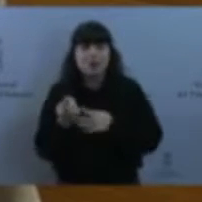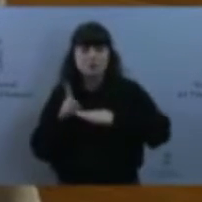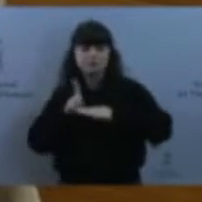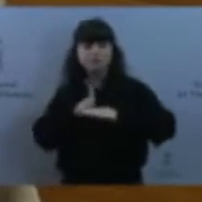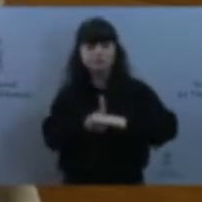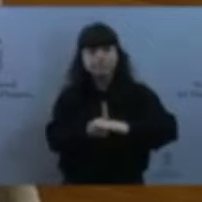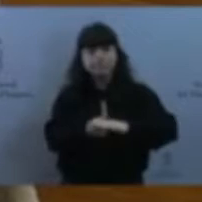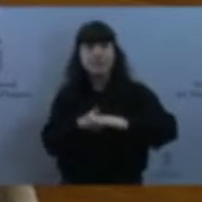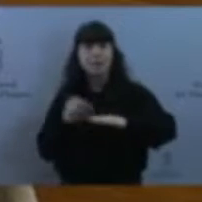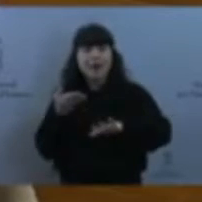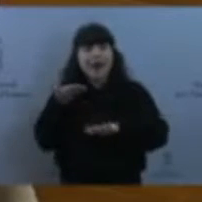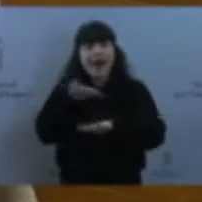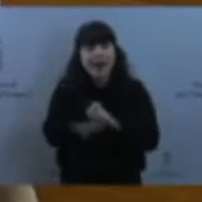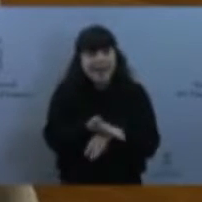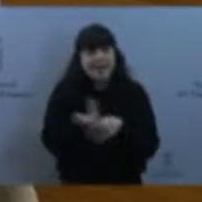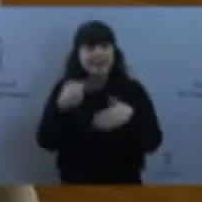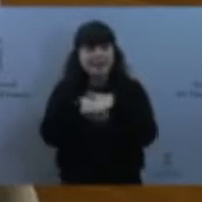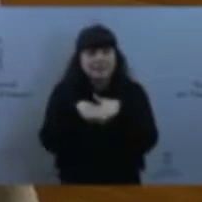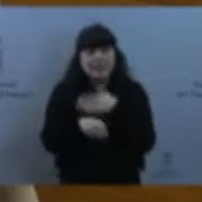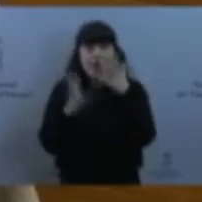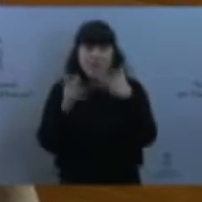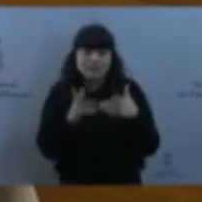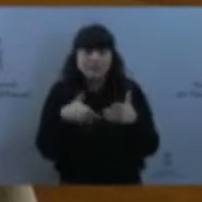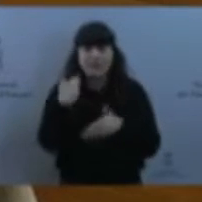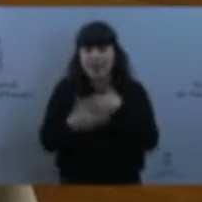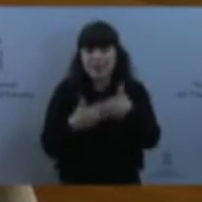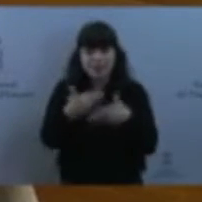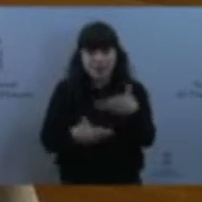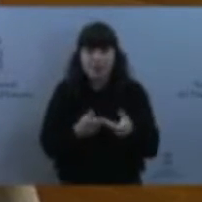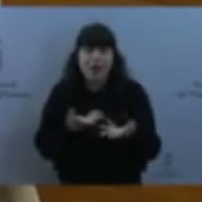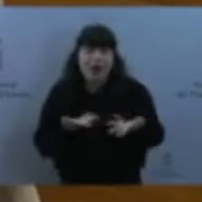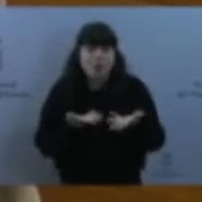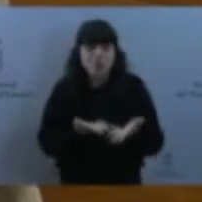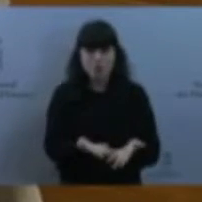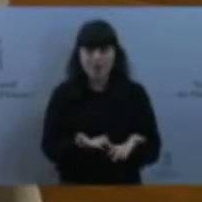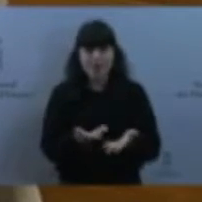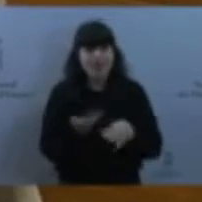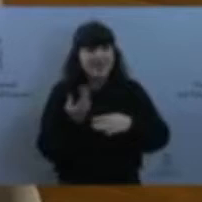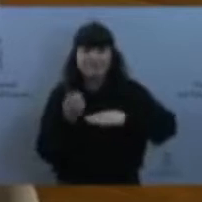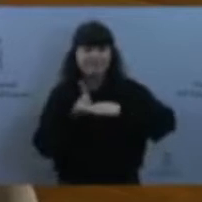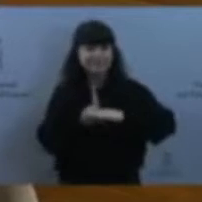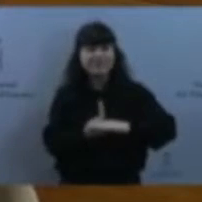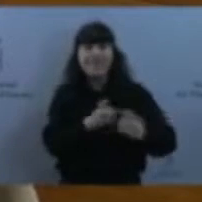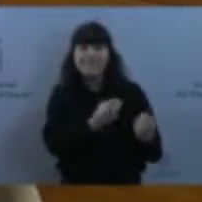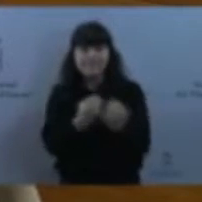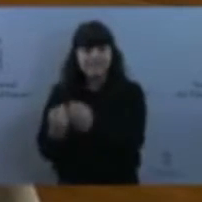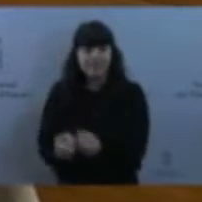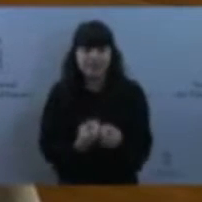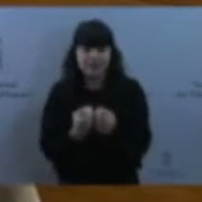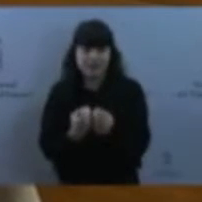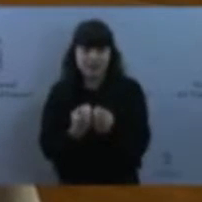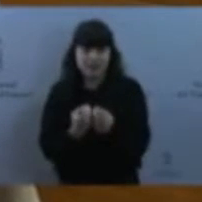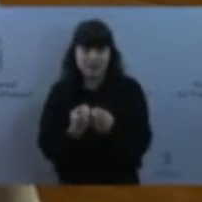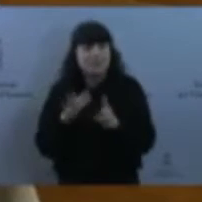y este viaje administrativo vaya por la dirección correcta que permita aplicar con todos los criterios necesarios y con la